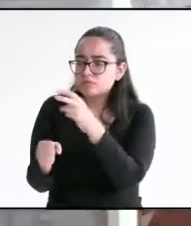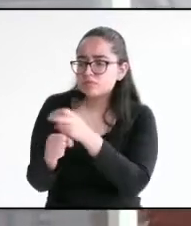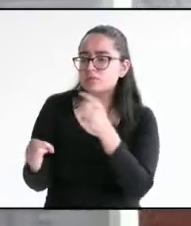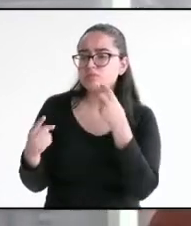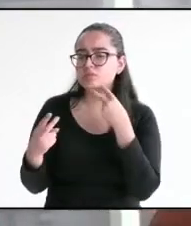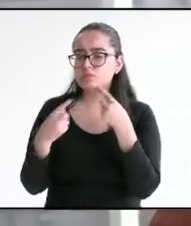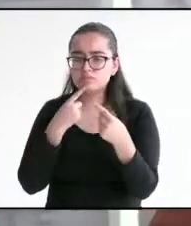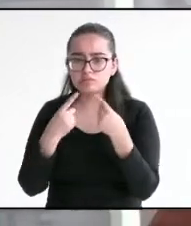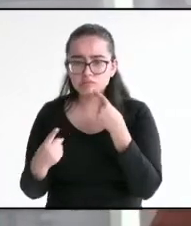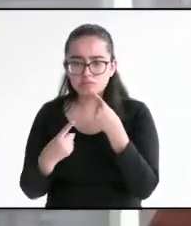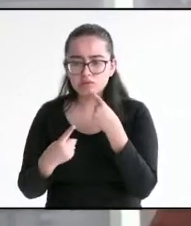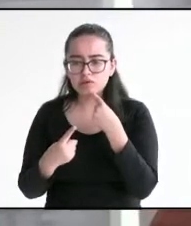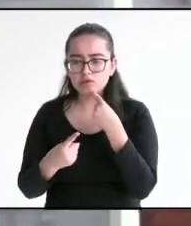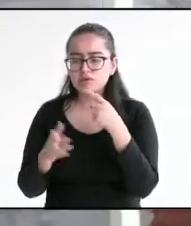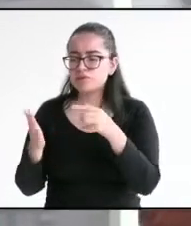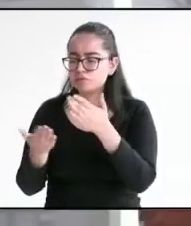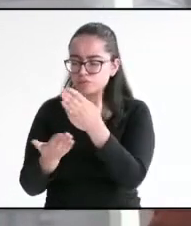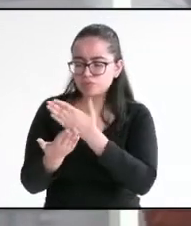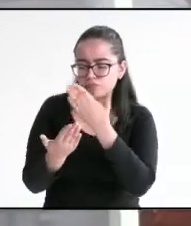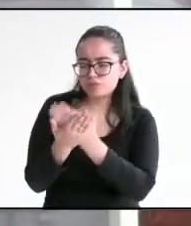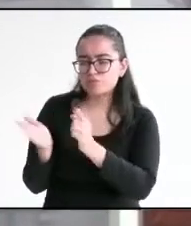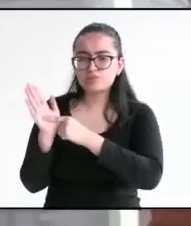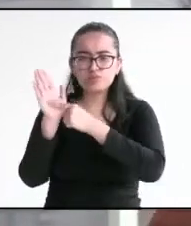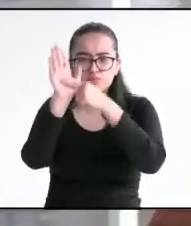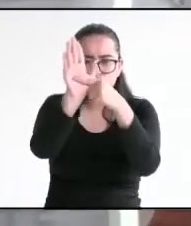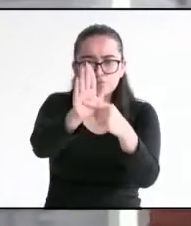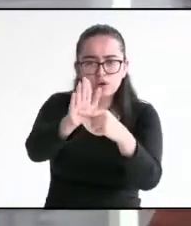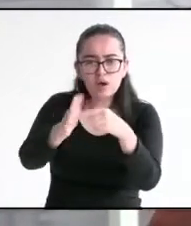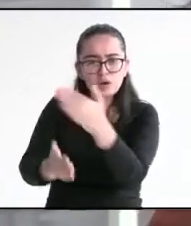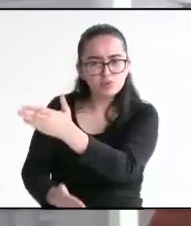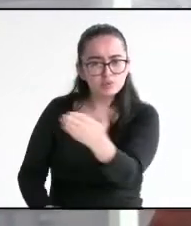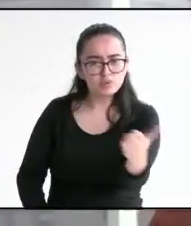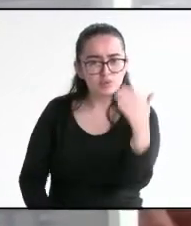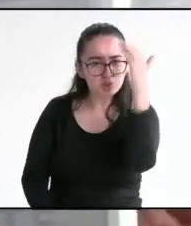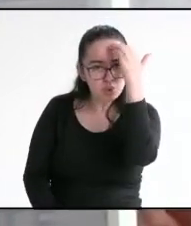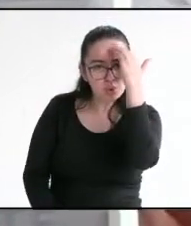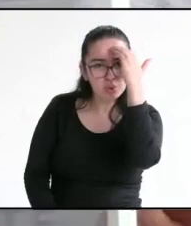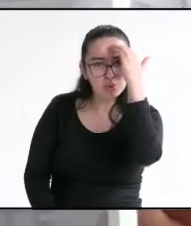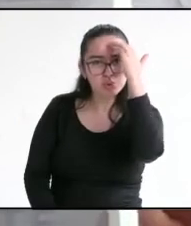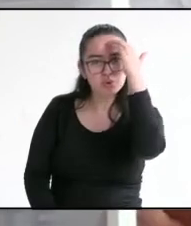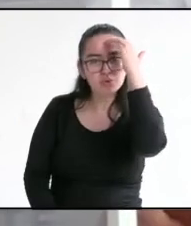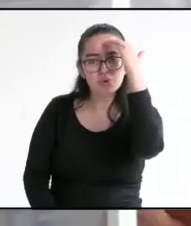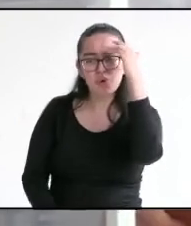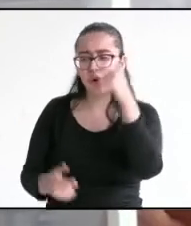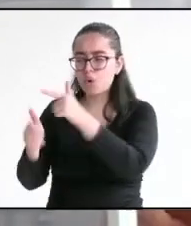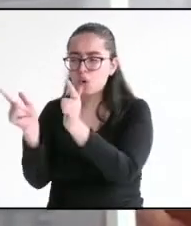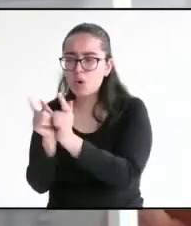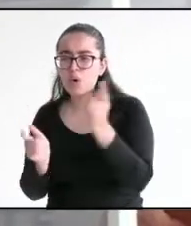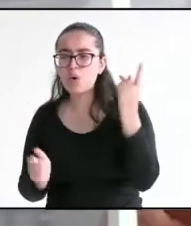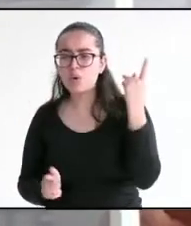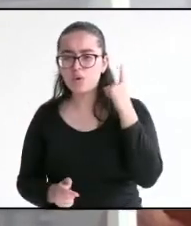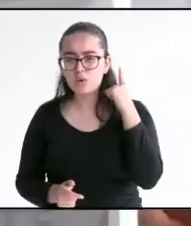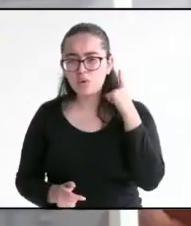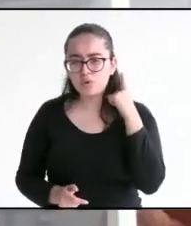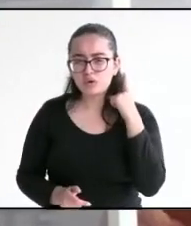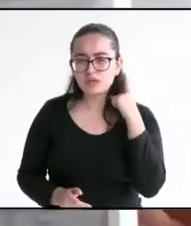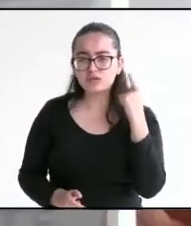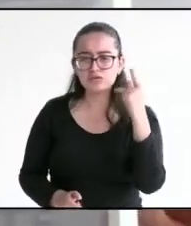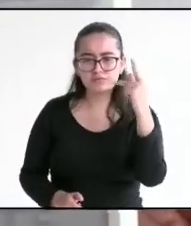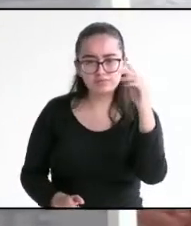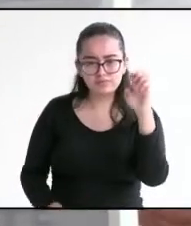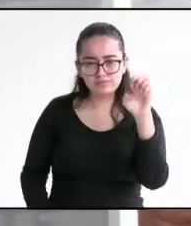para demostrar nuestra propuesta, que son las mejores. Mi partido es, como dice mi compañera, Encuentro Solidario.